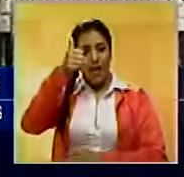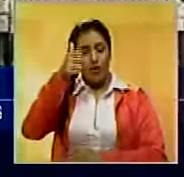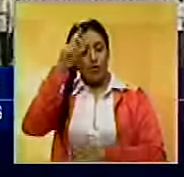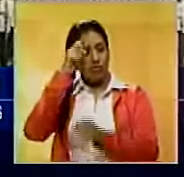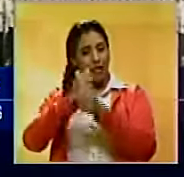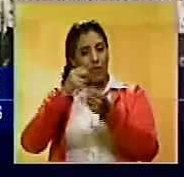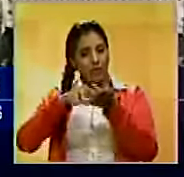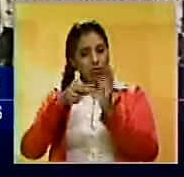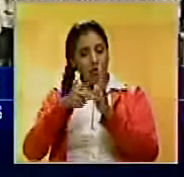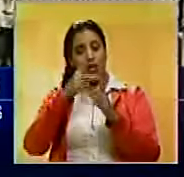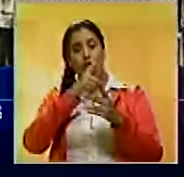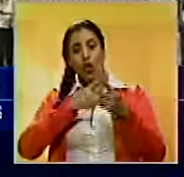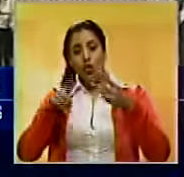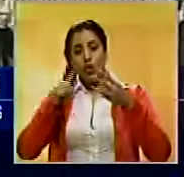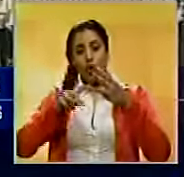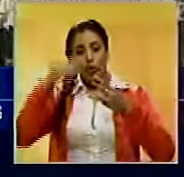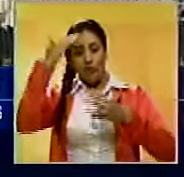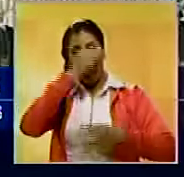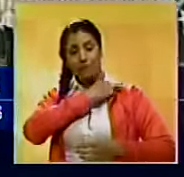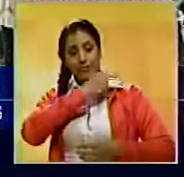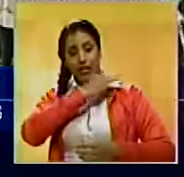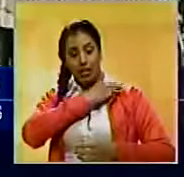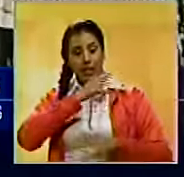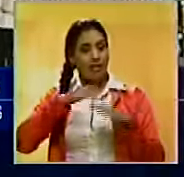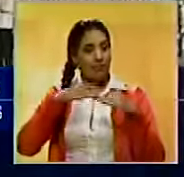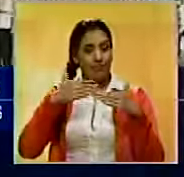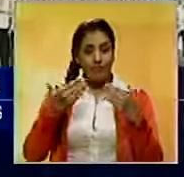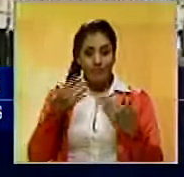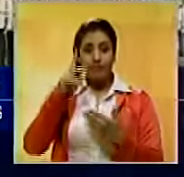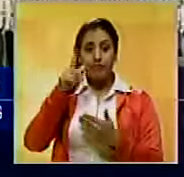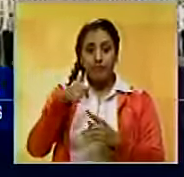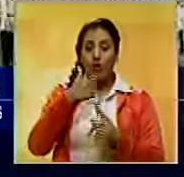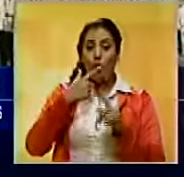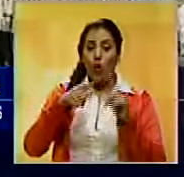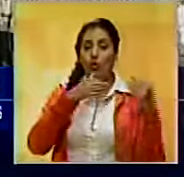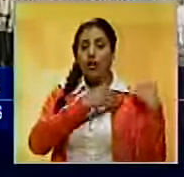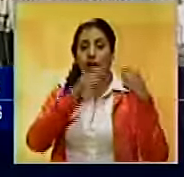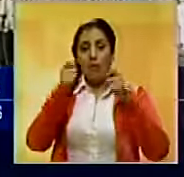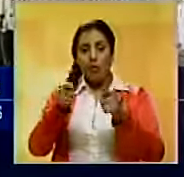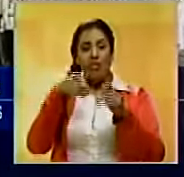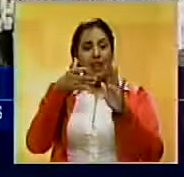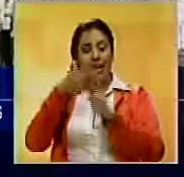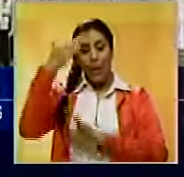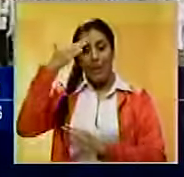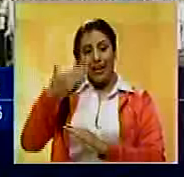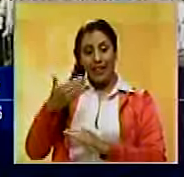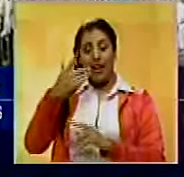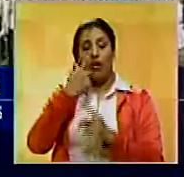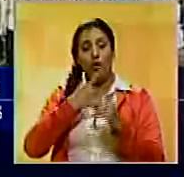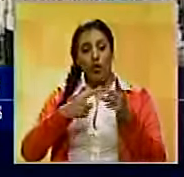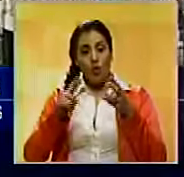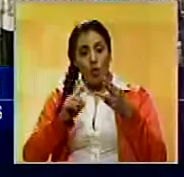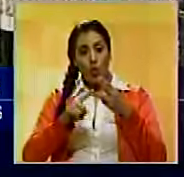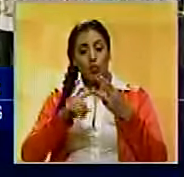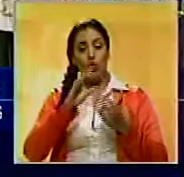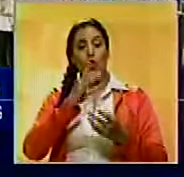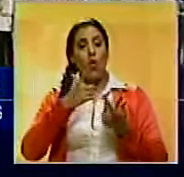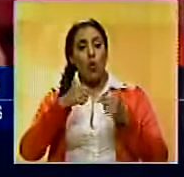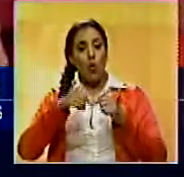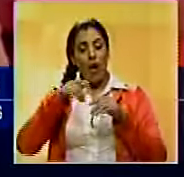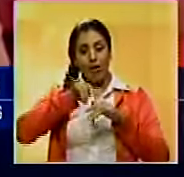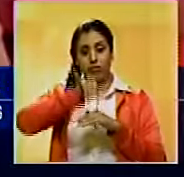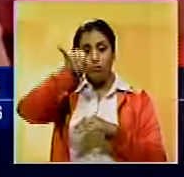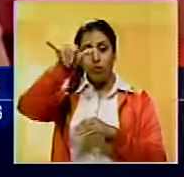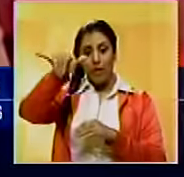Operacional, al mayor general Jesús García Tuzén, al mando de la Comandancia del Ejército, y al frente de la Comandancia de la